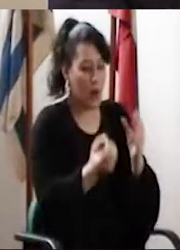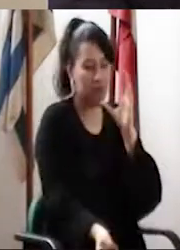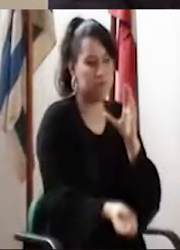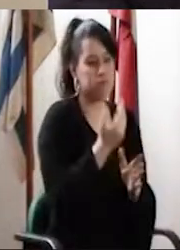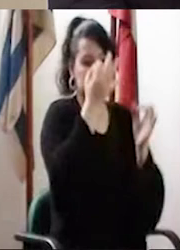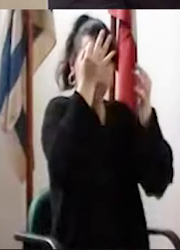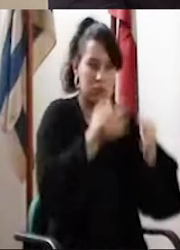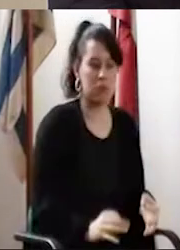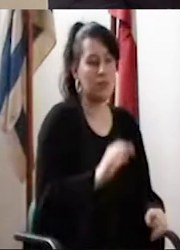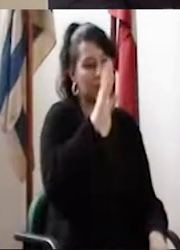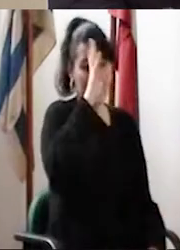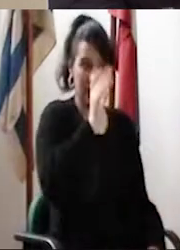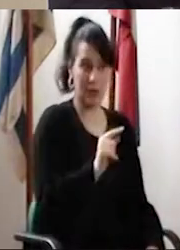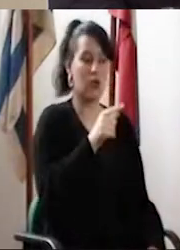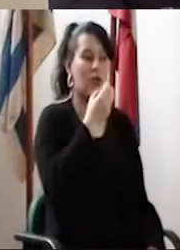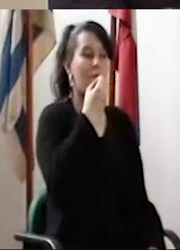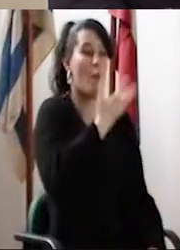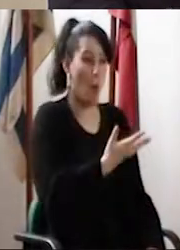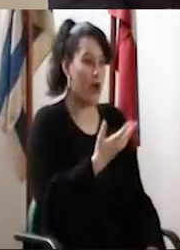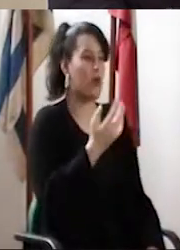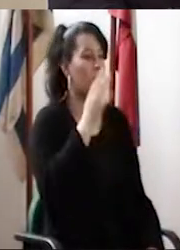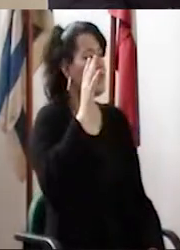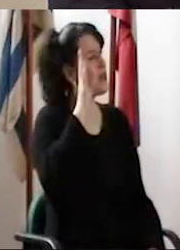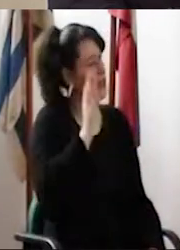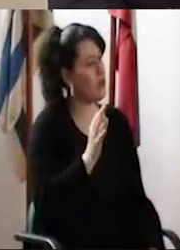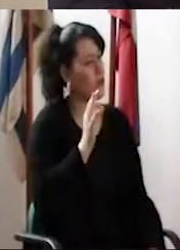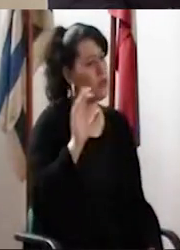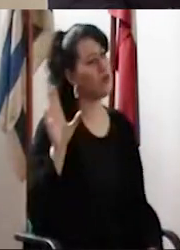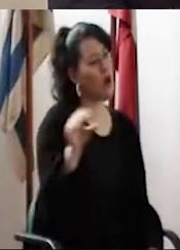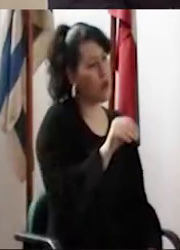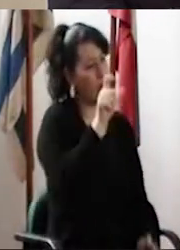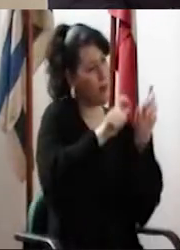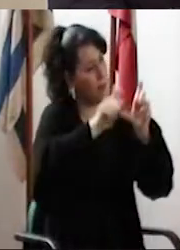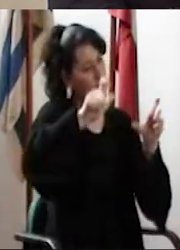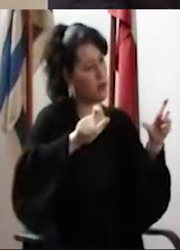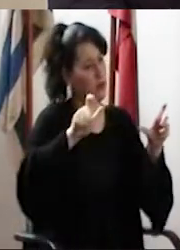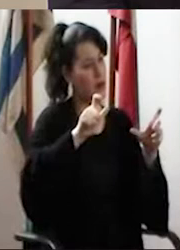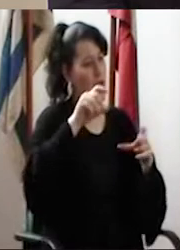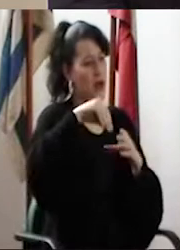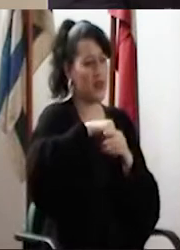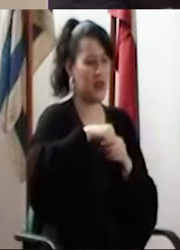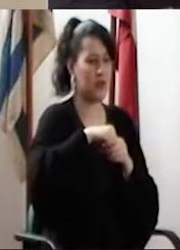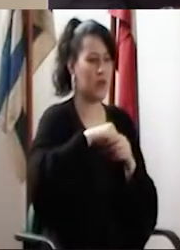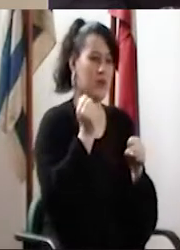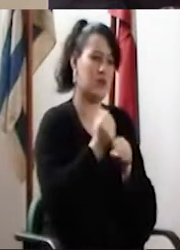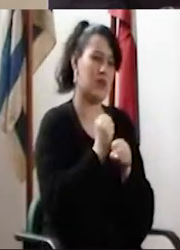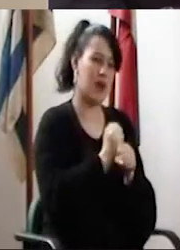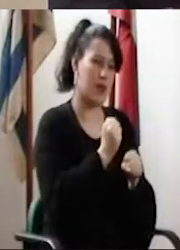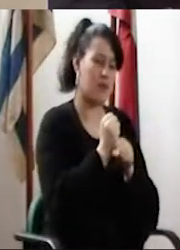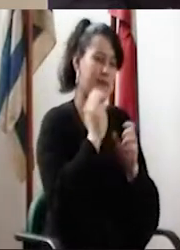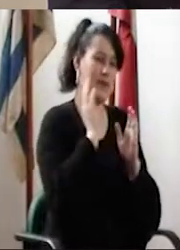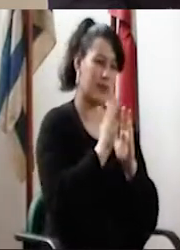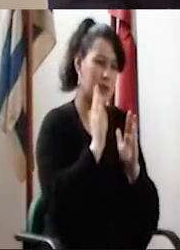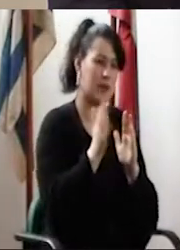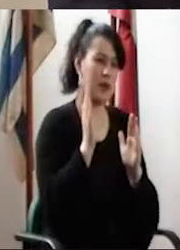para ver cómo se conforma definitivamente eso. Y creo que está bueno que eso suceda. De hecho, todos los integrantes de las unidades que hemos